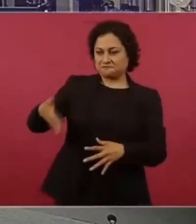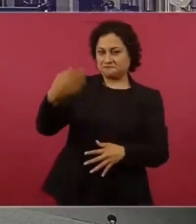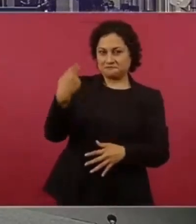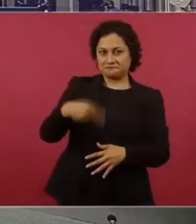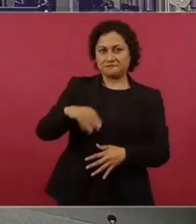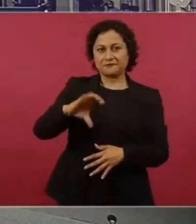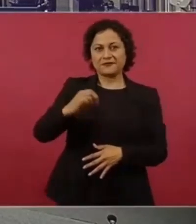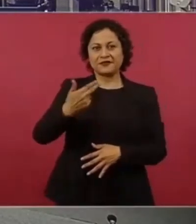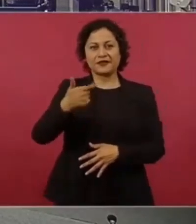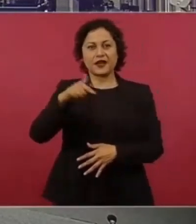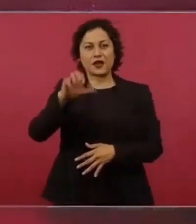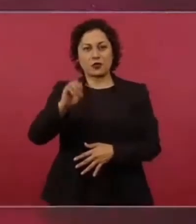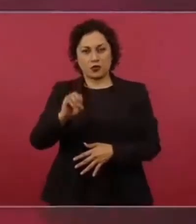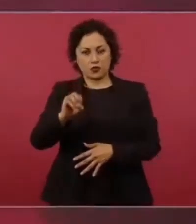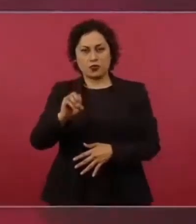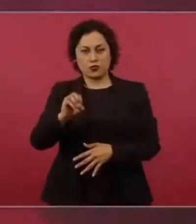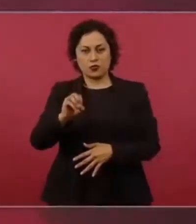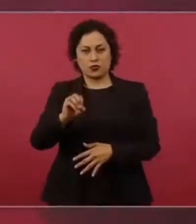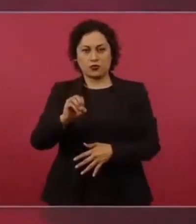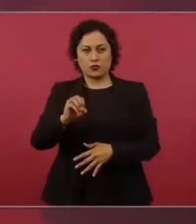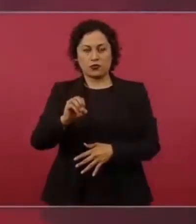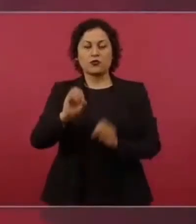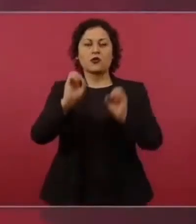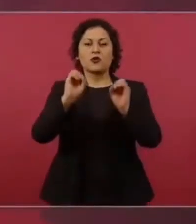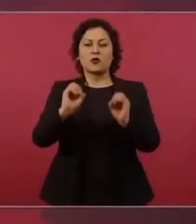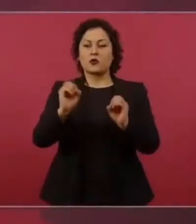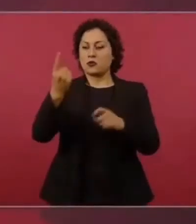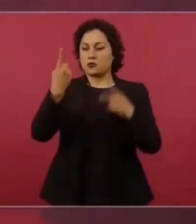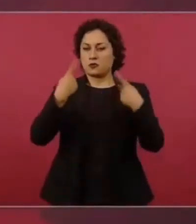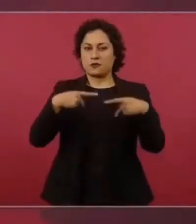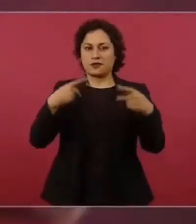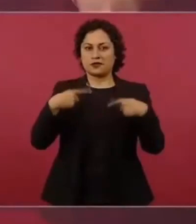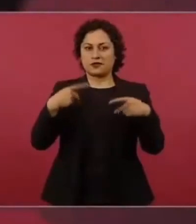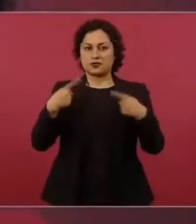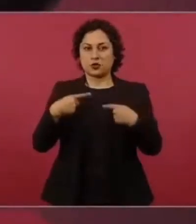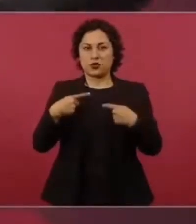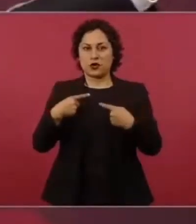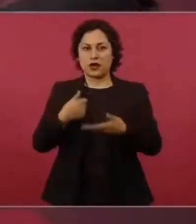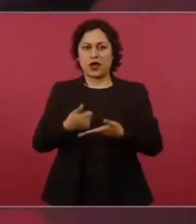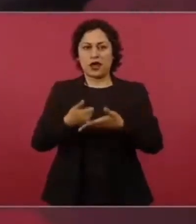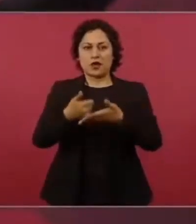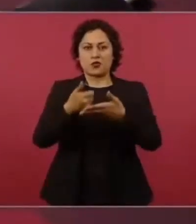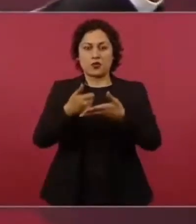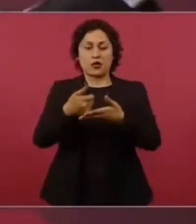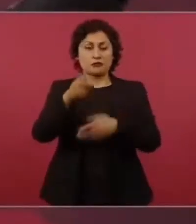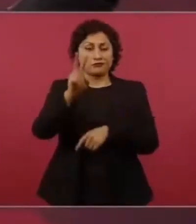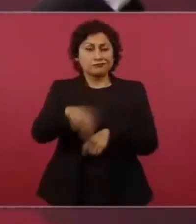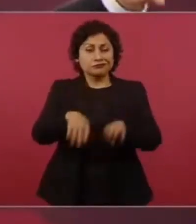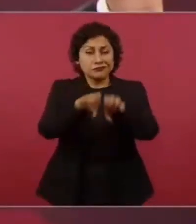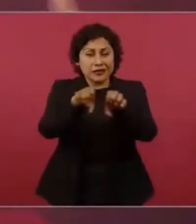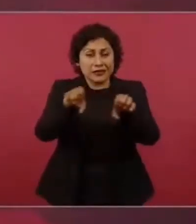un ayudante de piso. Eran equipos de perforación.